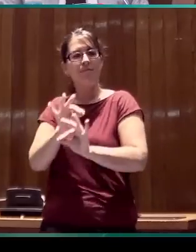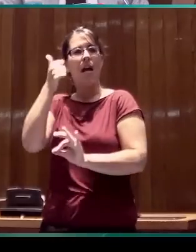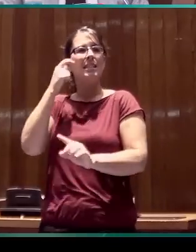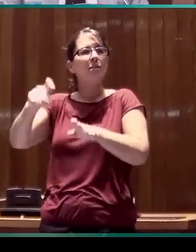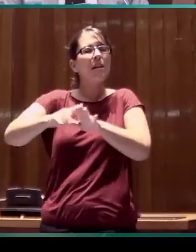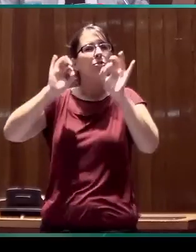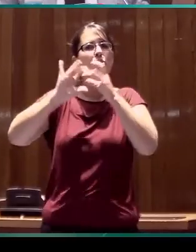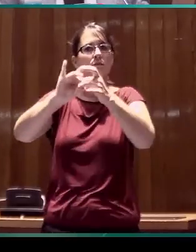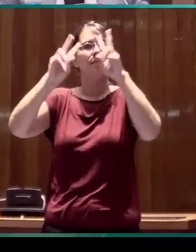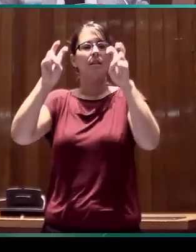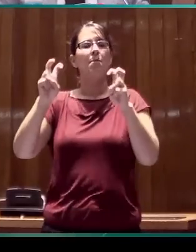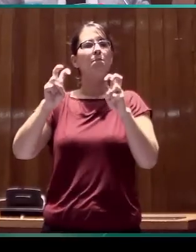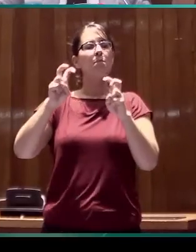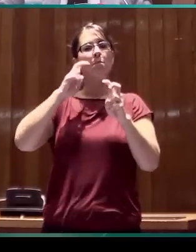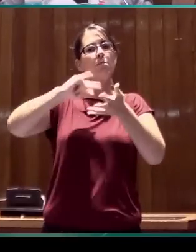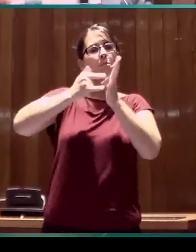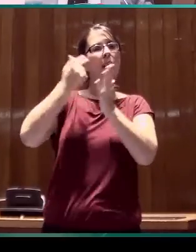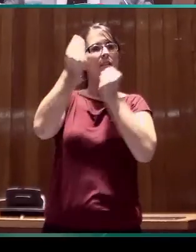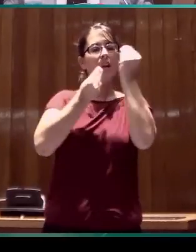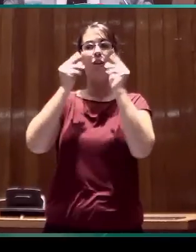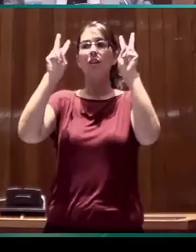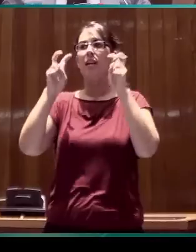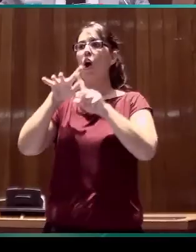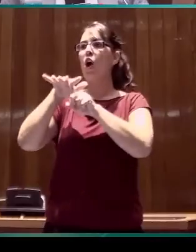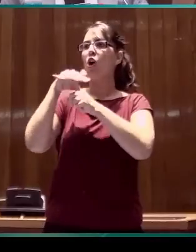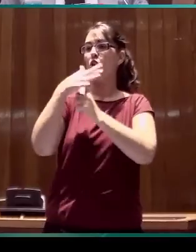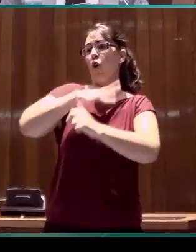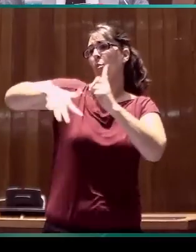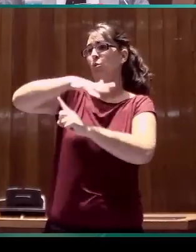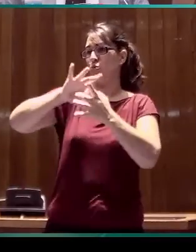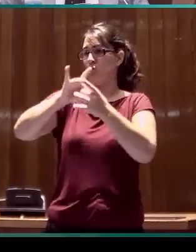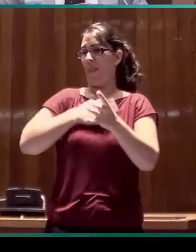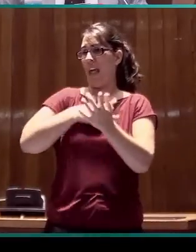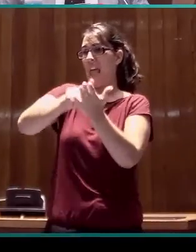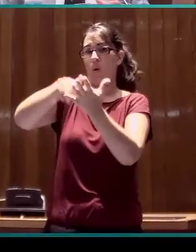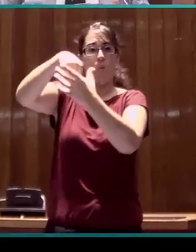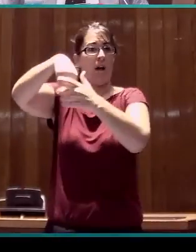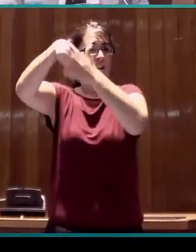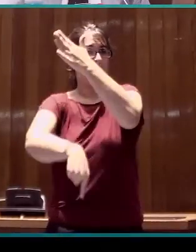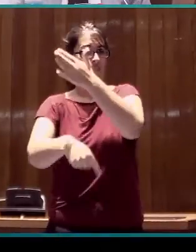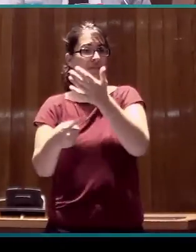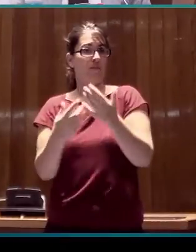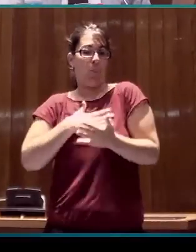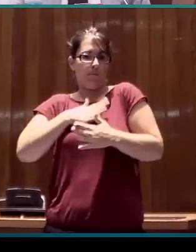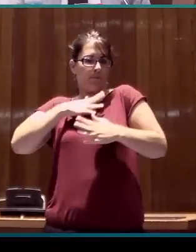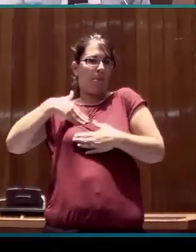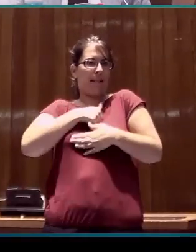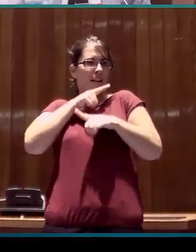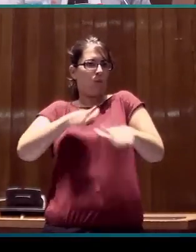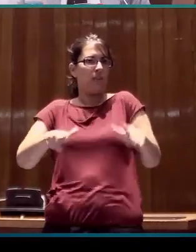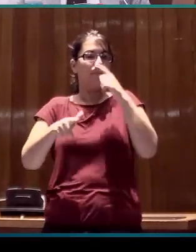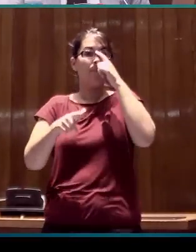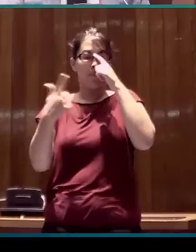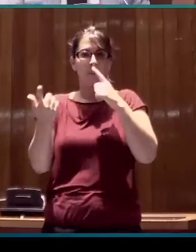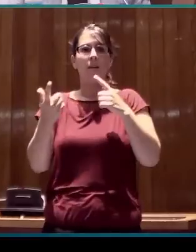del corpus, del corpus de la lengua y como lingüista. Cuando hablamos de normalizar el corpus de la lengua,